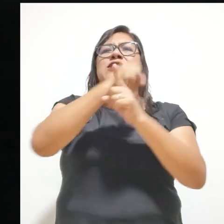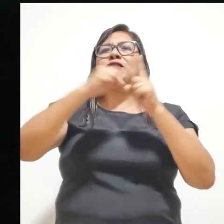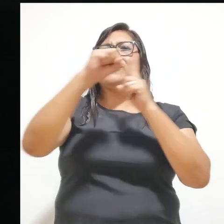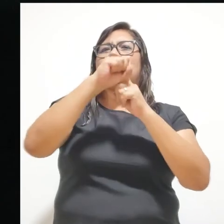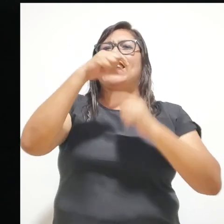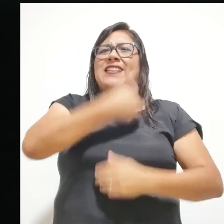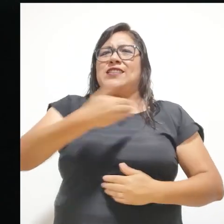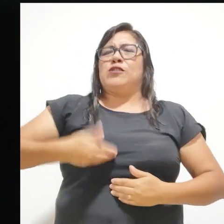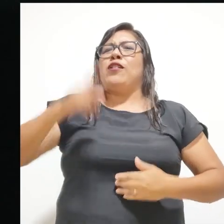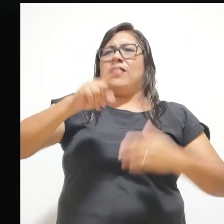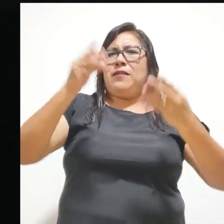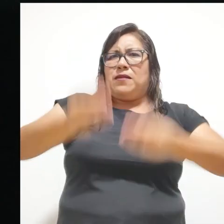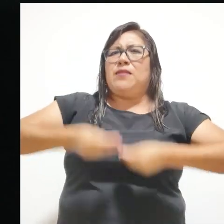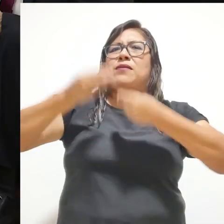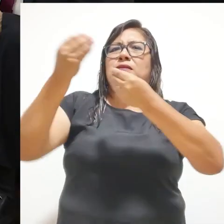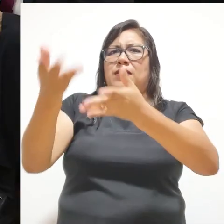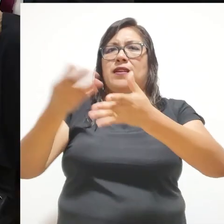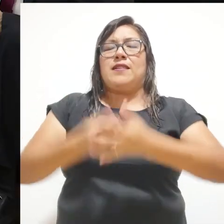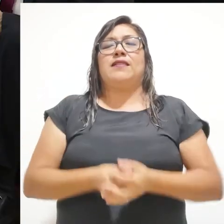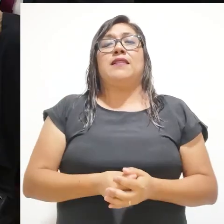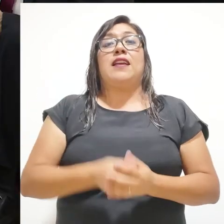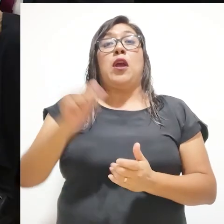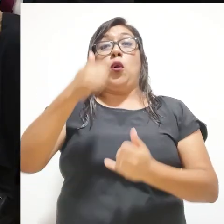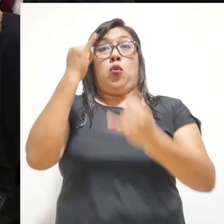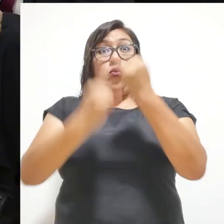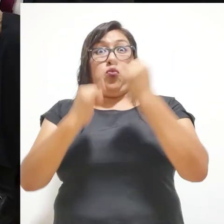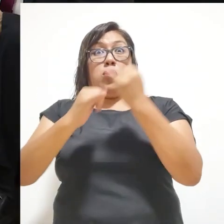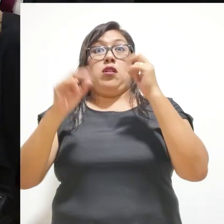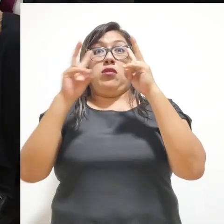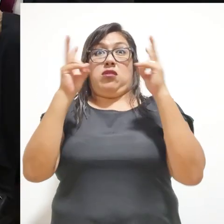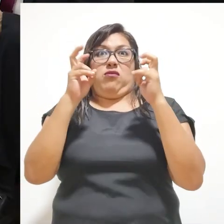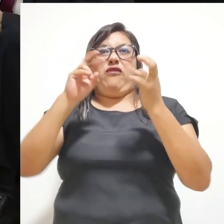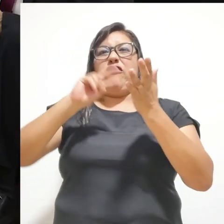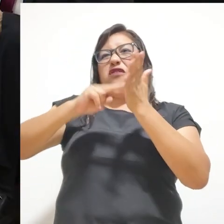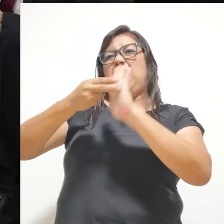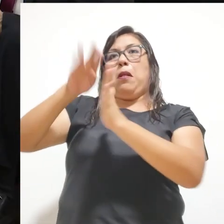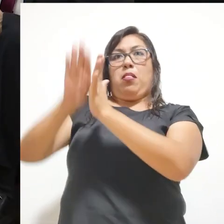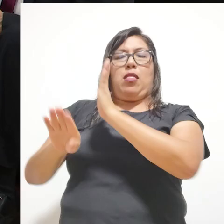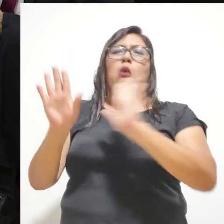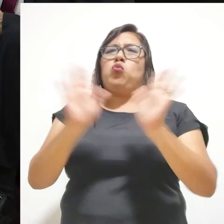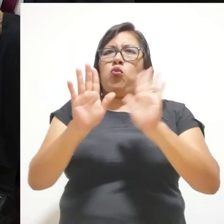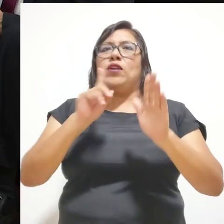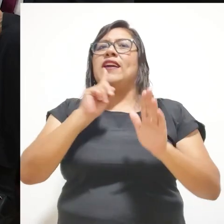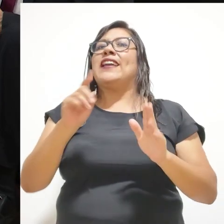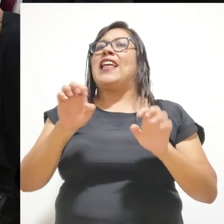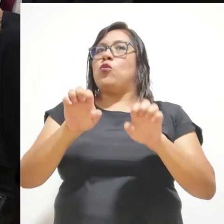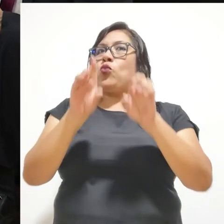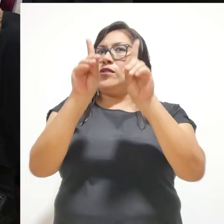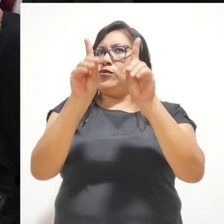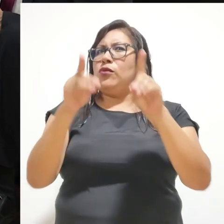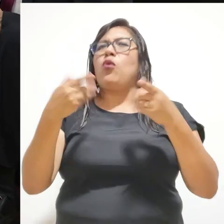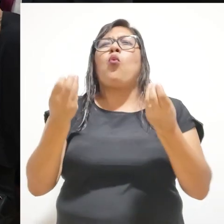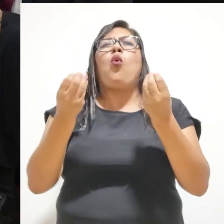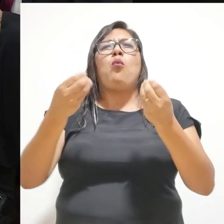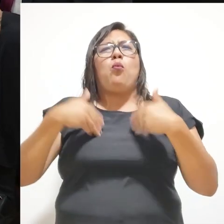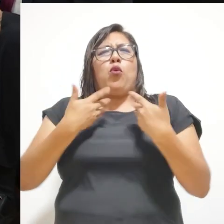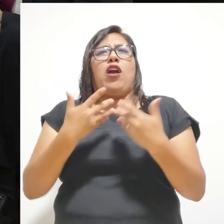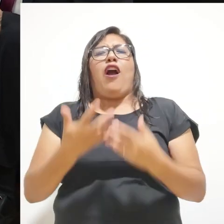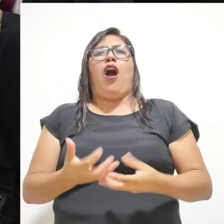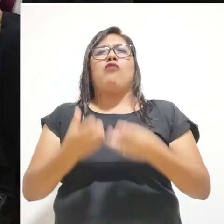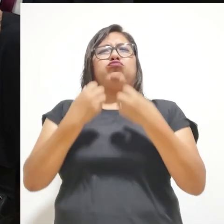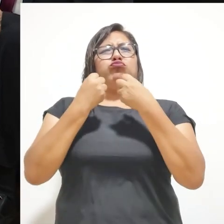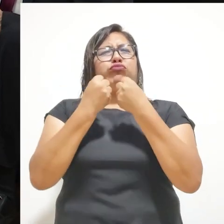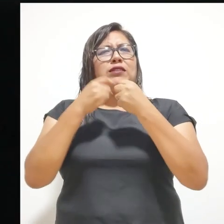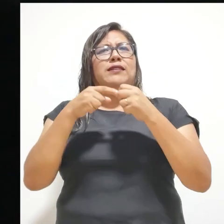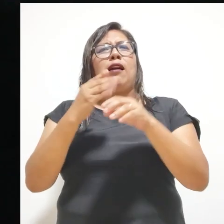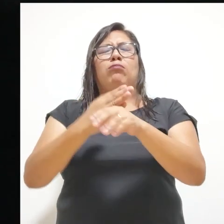la sociedad y el Estado tienen que brindarles. Y el último gran tema, no por último sino por más importante es la educación. ¿Cómo vamos